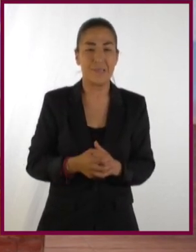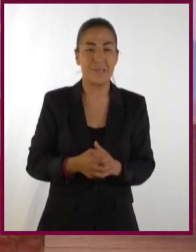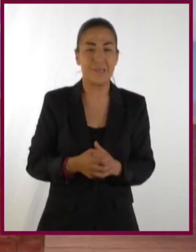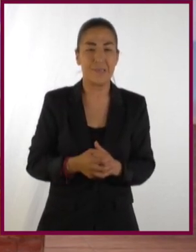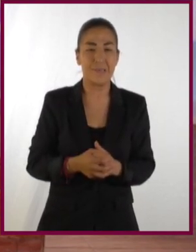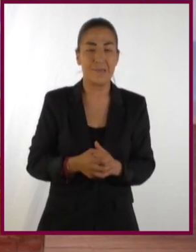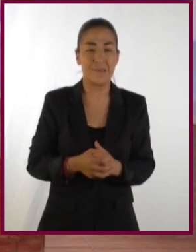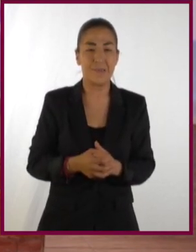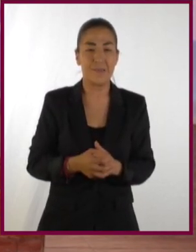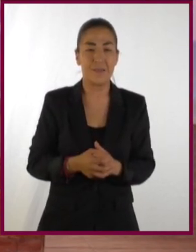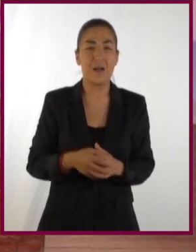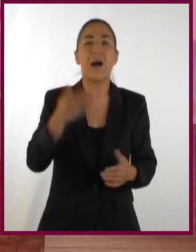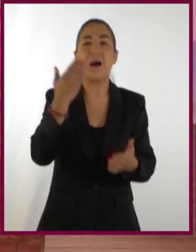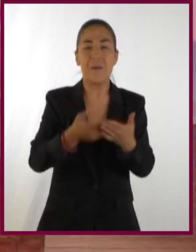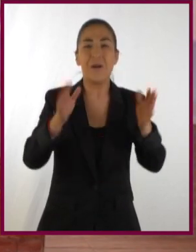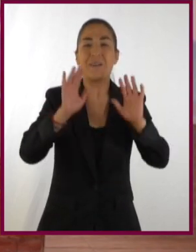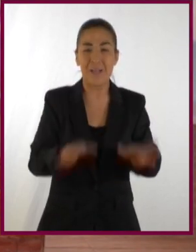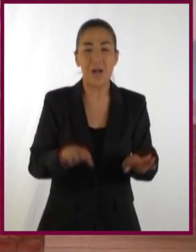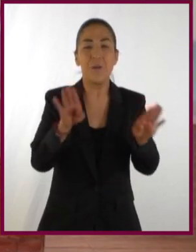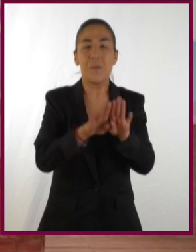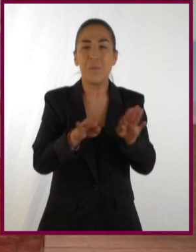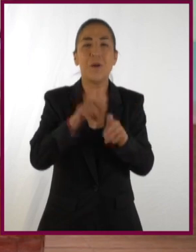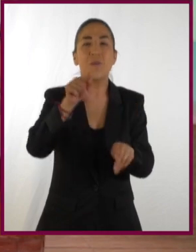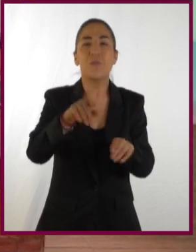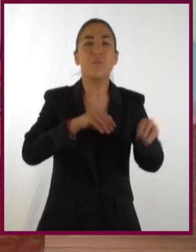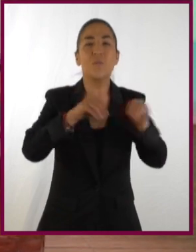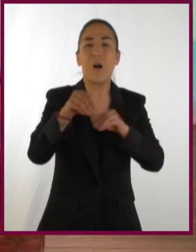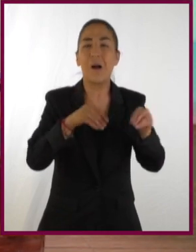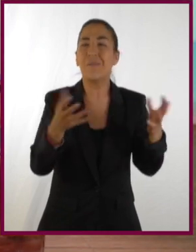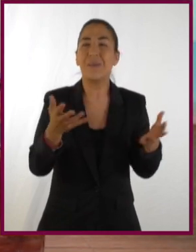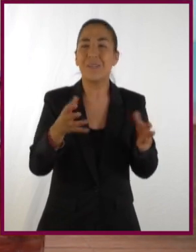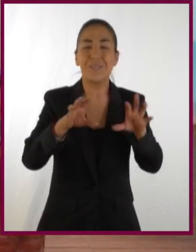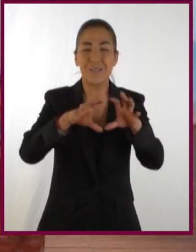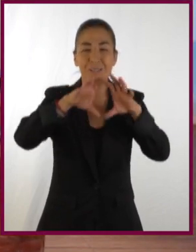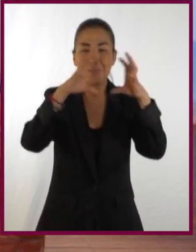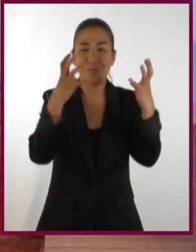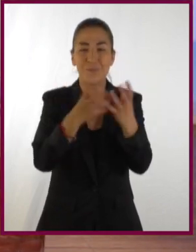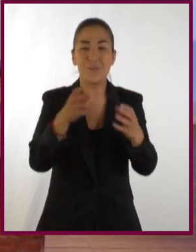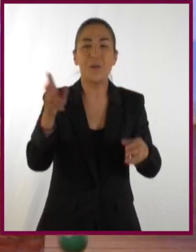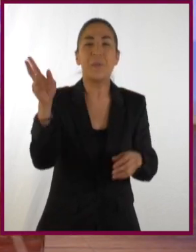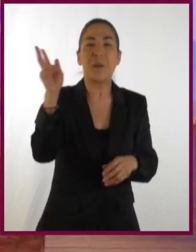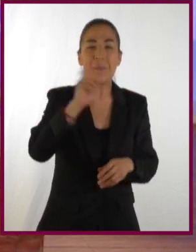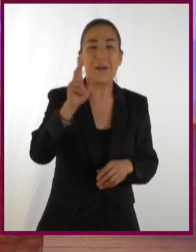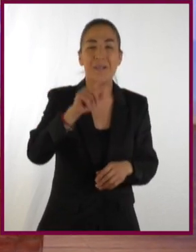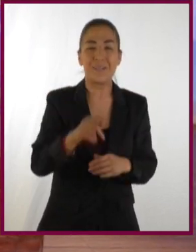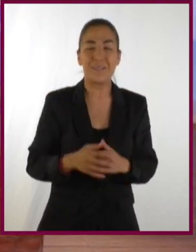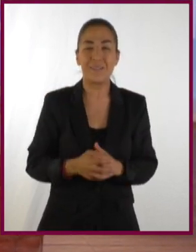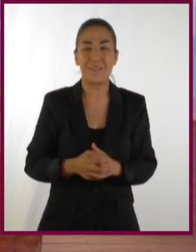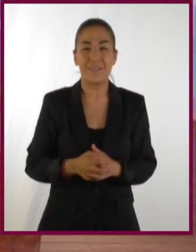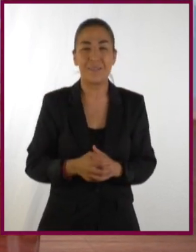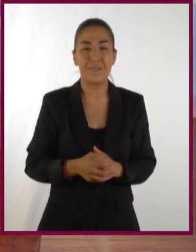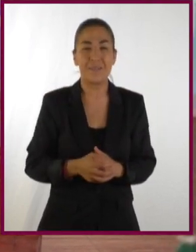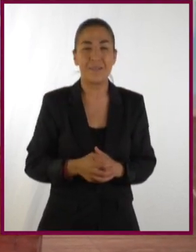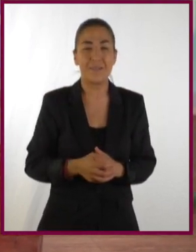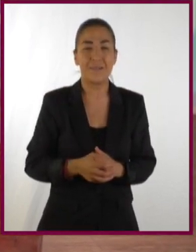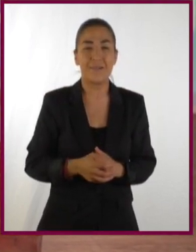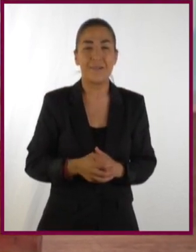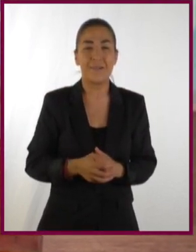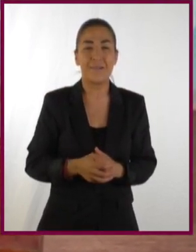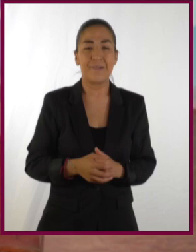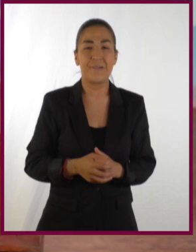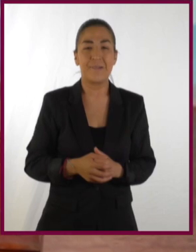Ahí está. Y ahora sí podríamos representar nuestro planeta en órbita. ¿Estás lista? Lista. A ver cómo gira.